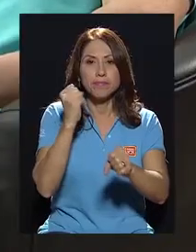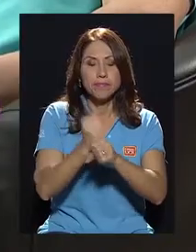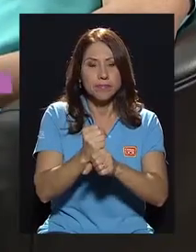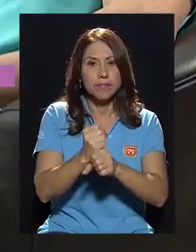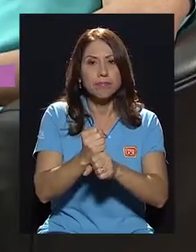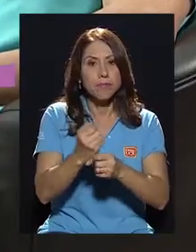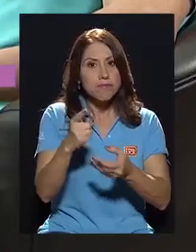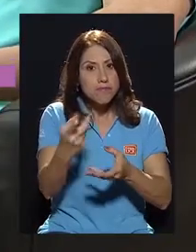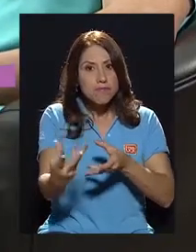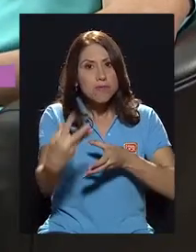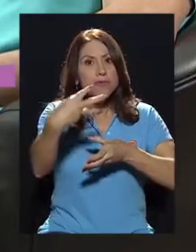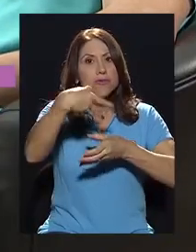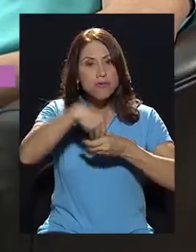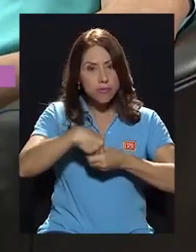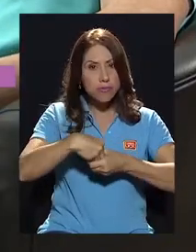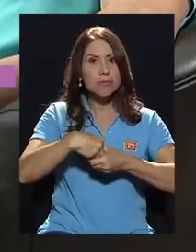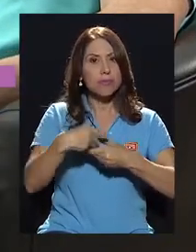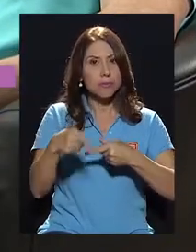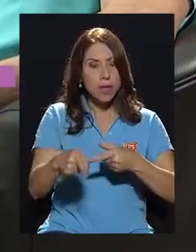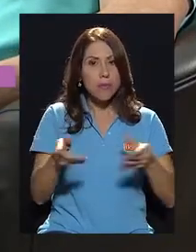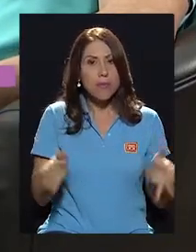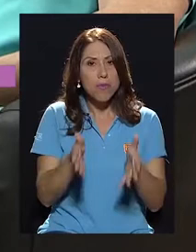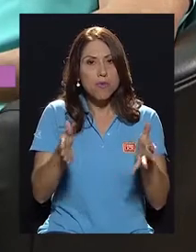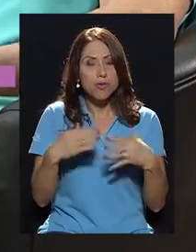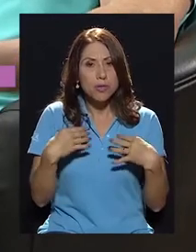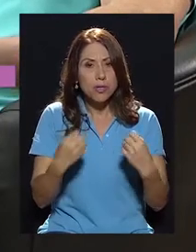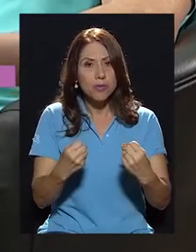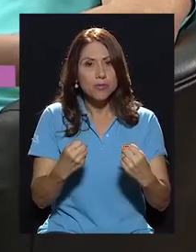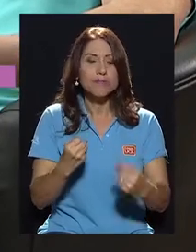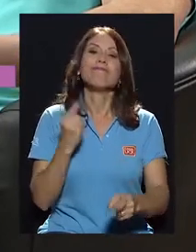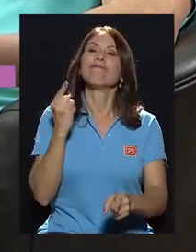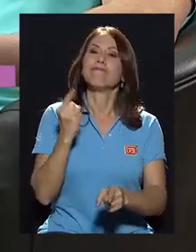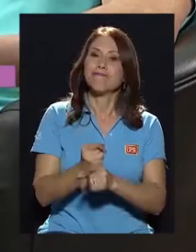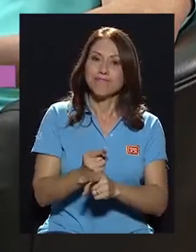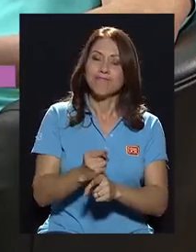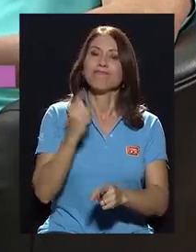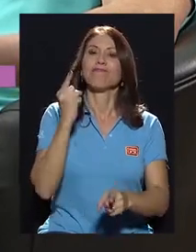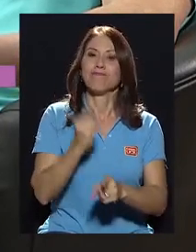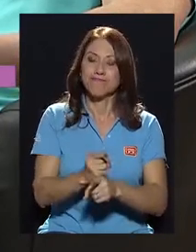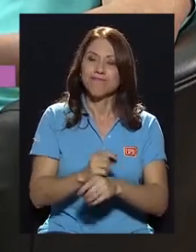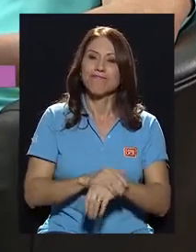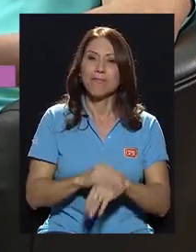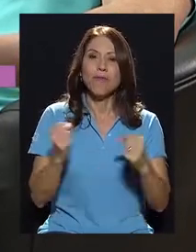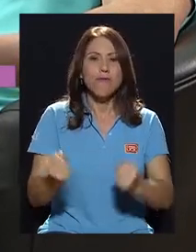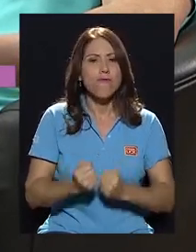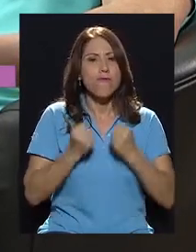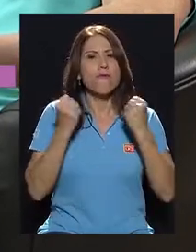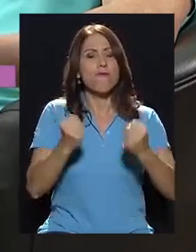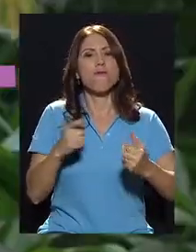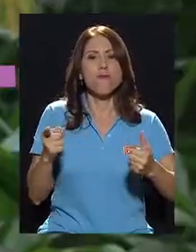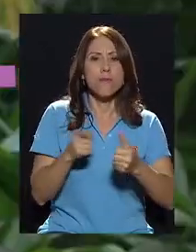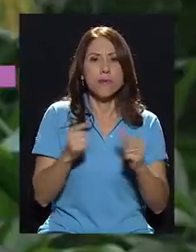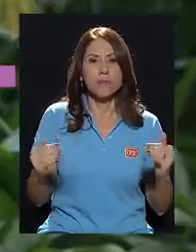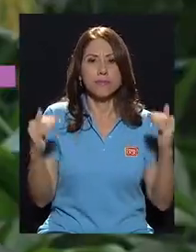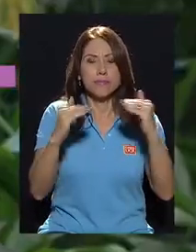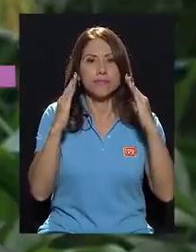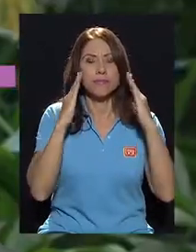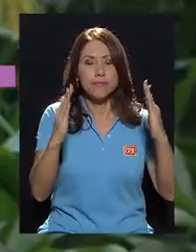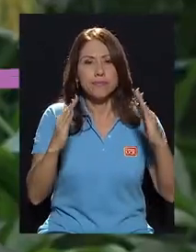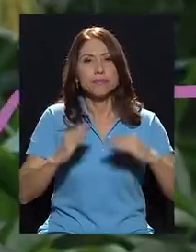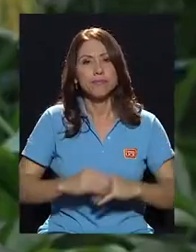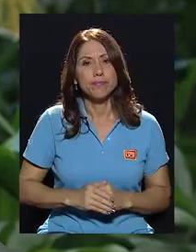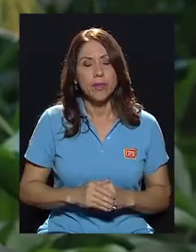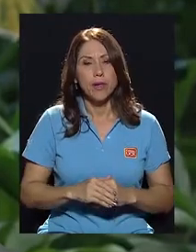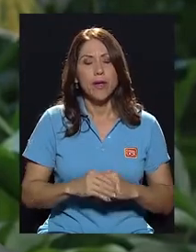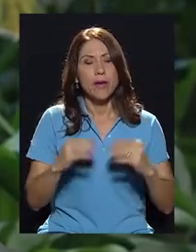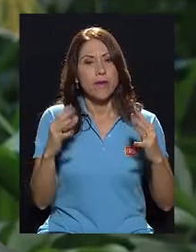incorporar a la promoción de la salud? Correcto. Correcto. Es un fortalecimiento del primer nivel de atención y el primer